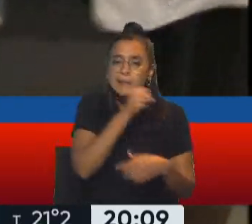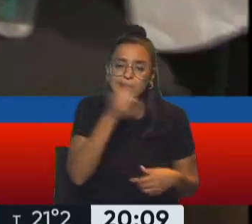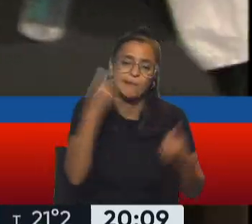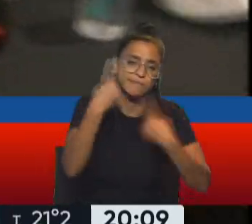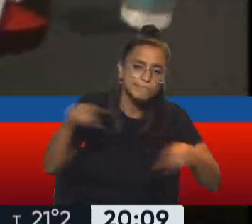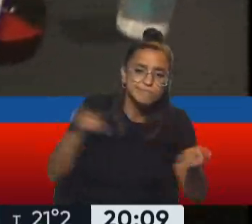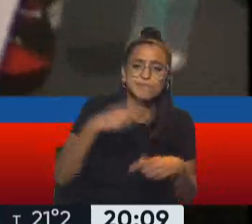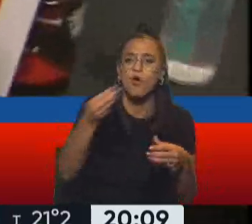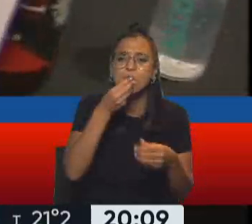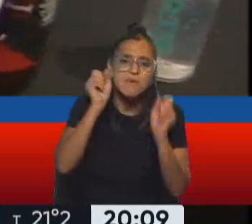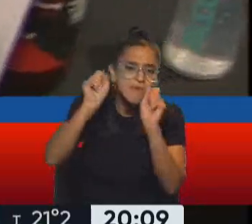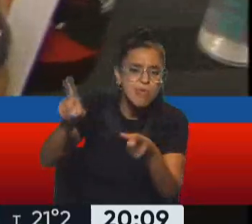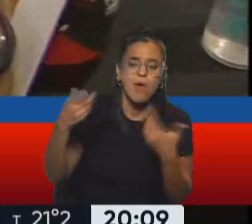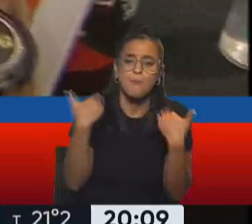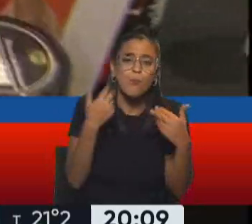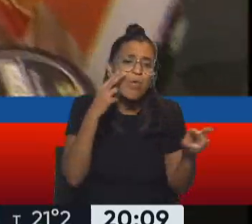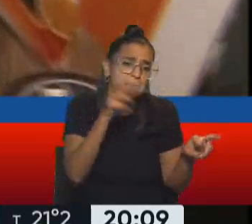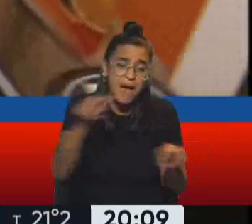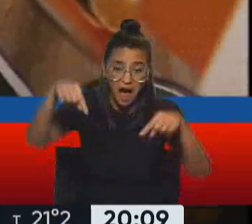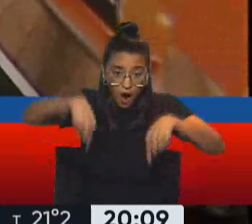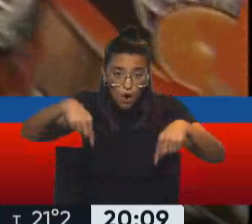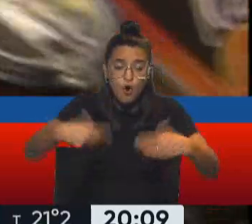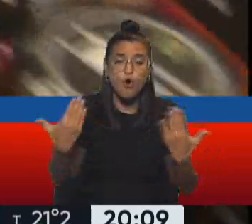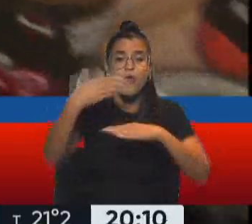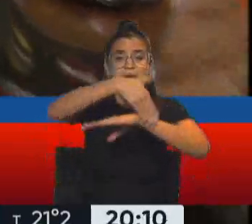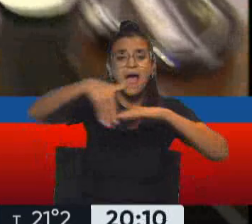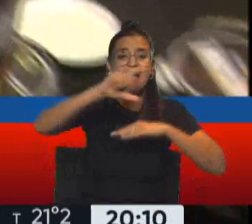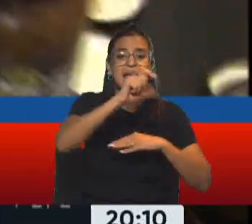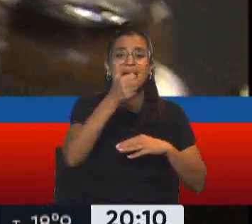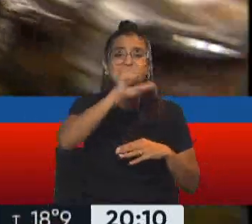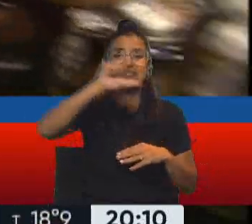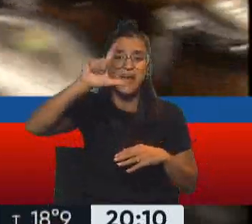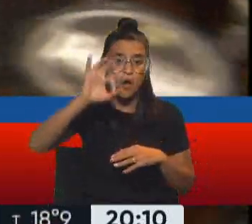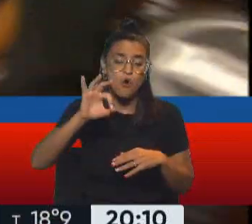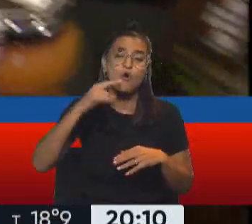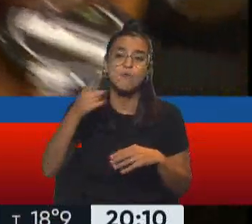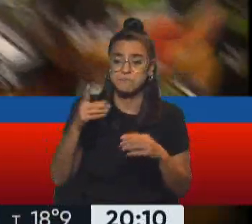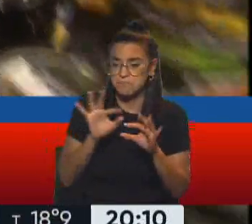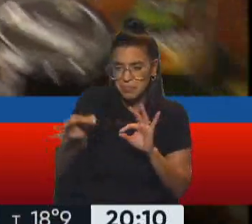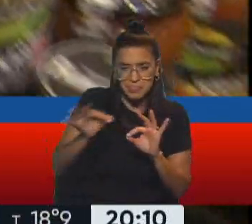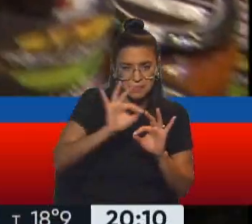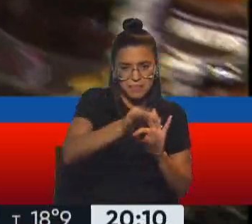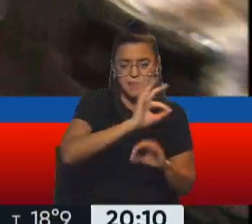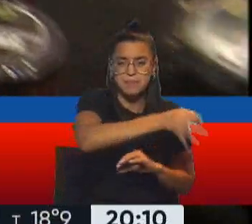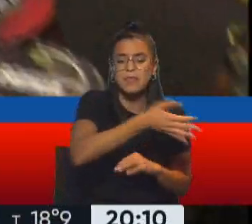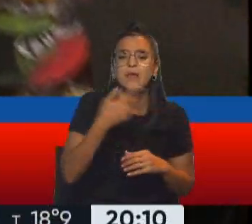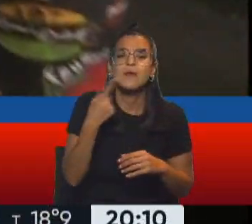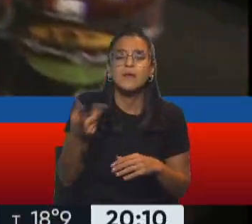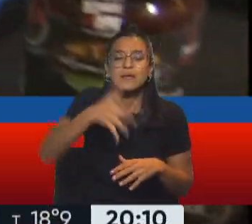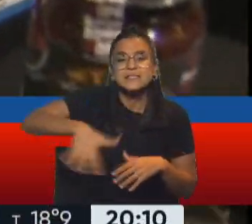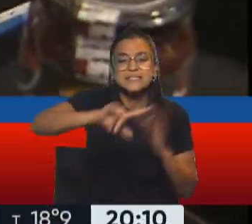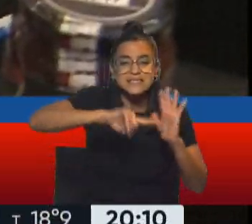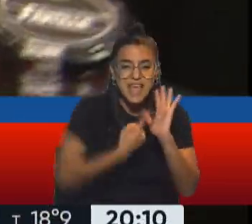comidas. Las recorrer en este momento por la avenida Callao y por las proximidades de lo que es el